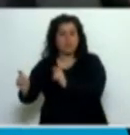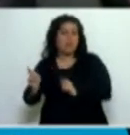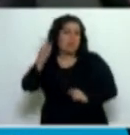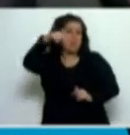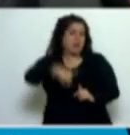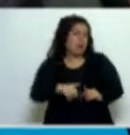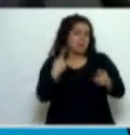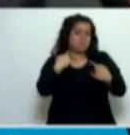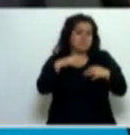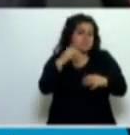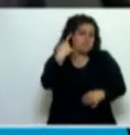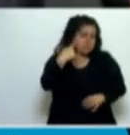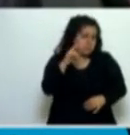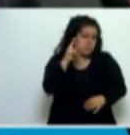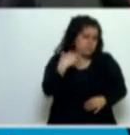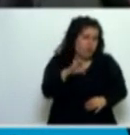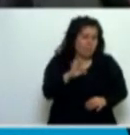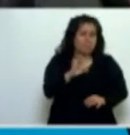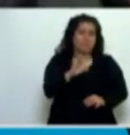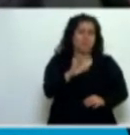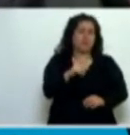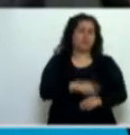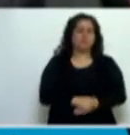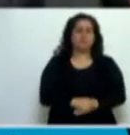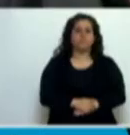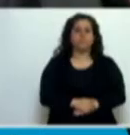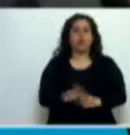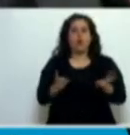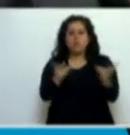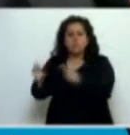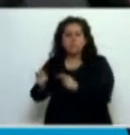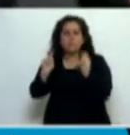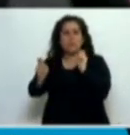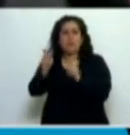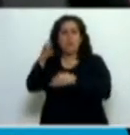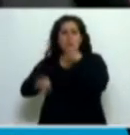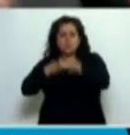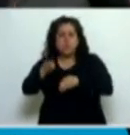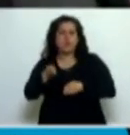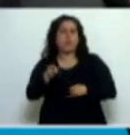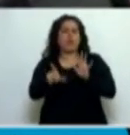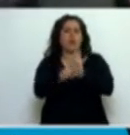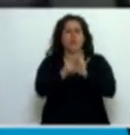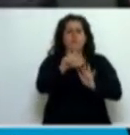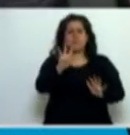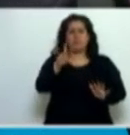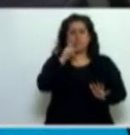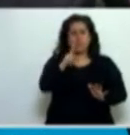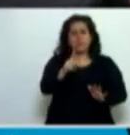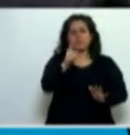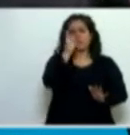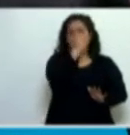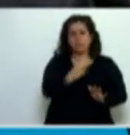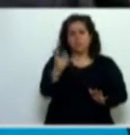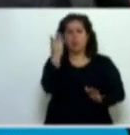complementar la definición de los consumidores y usuarios que está establecido en la ley 24.240, la ley de defensa del consumidor.